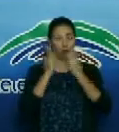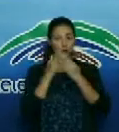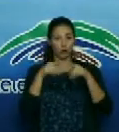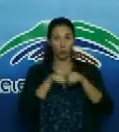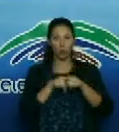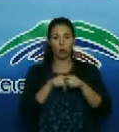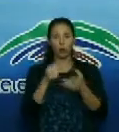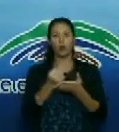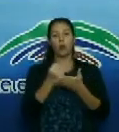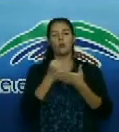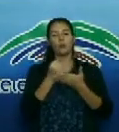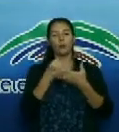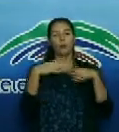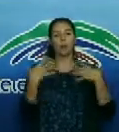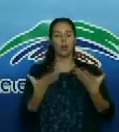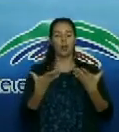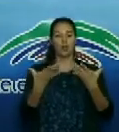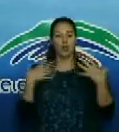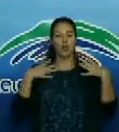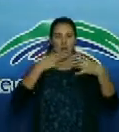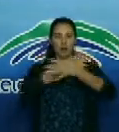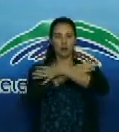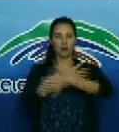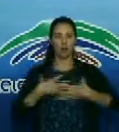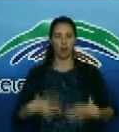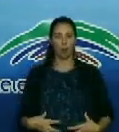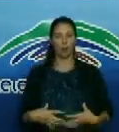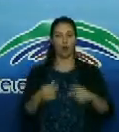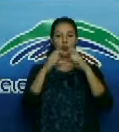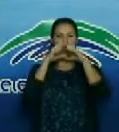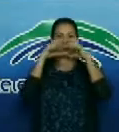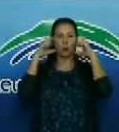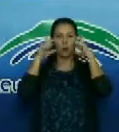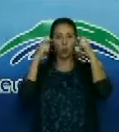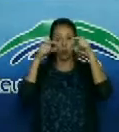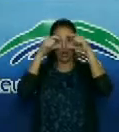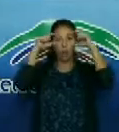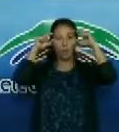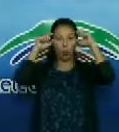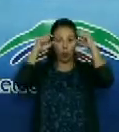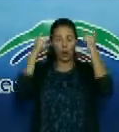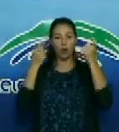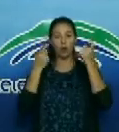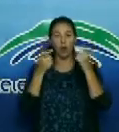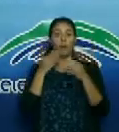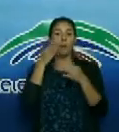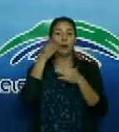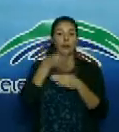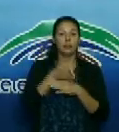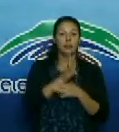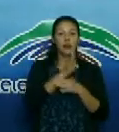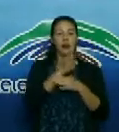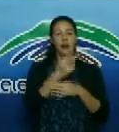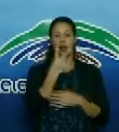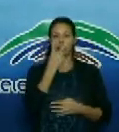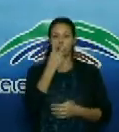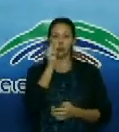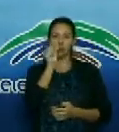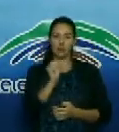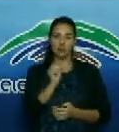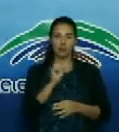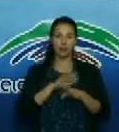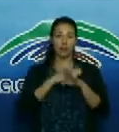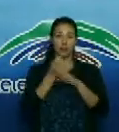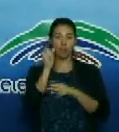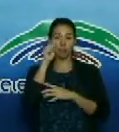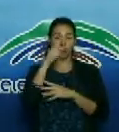espejuelos, los nasobucos, así mismo para entrar a atender al paciente cómo retirarse todos